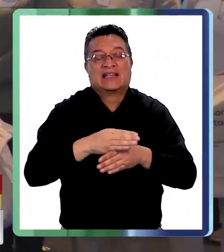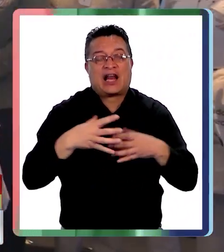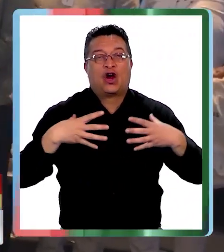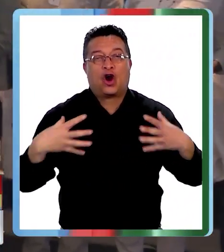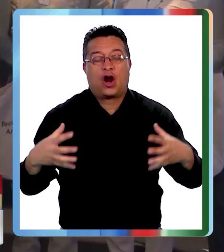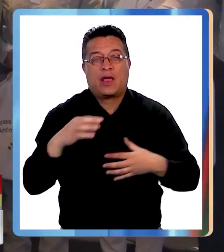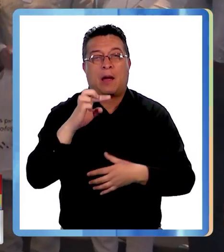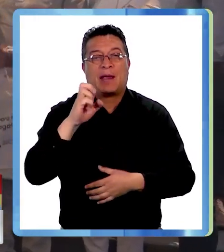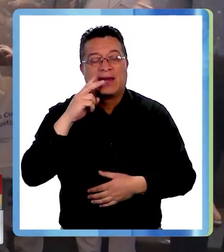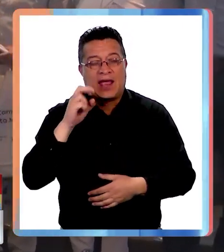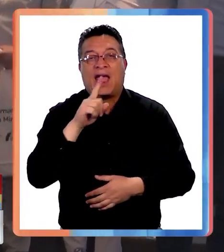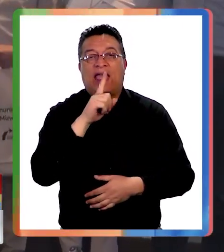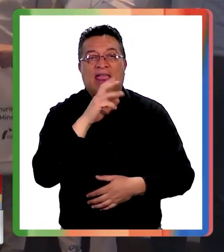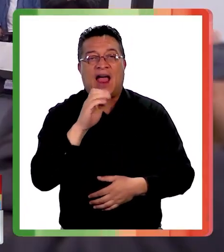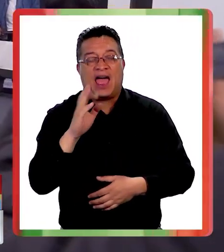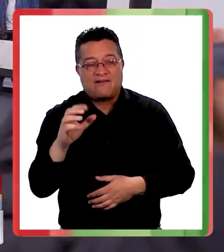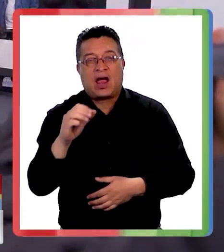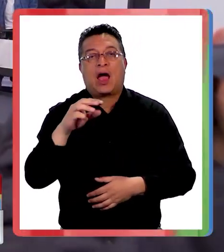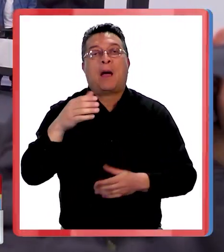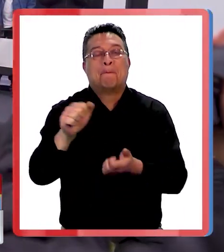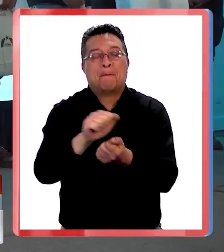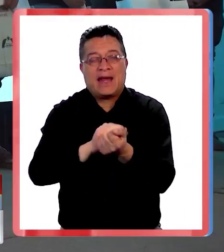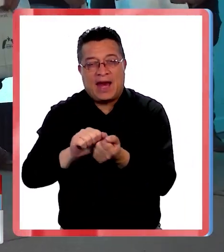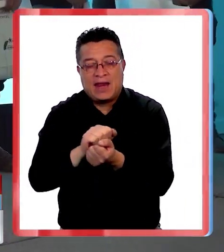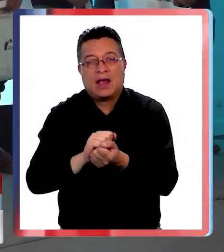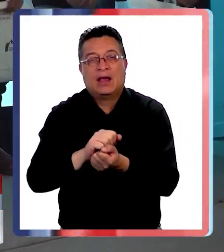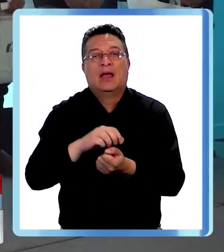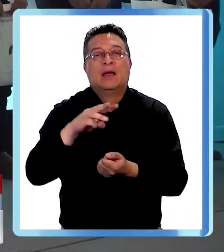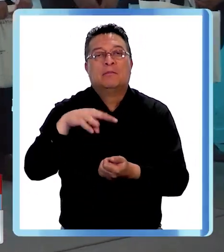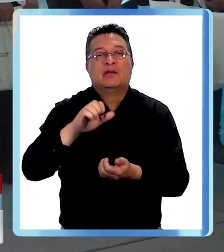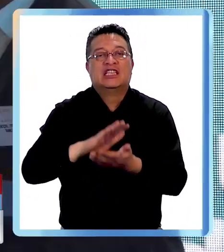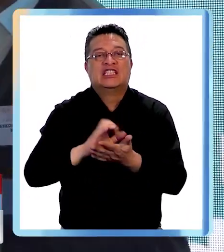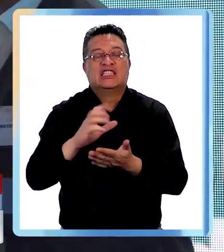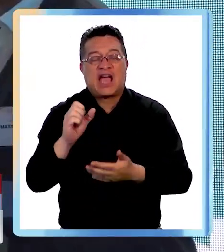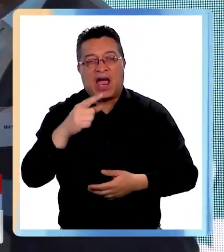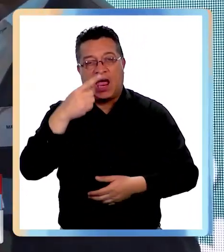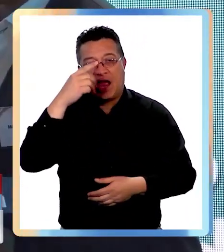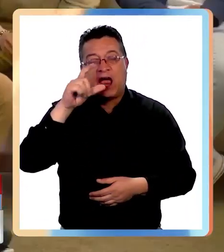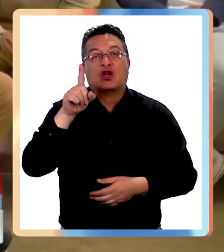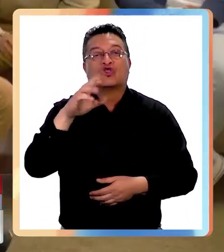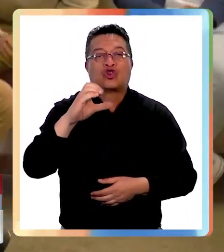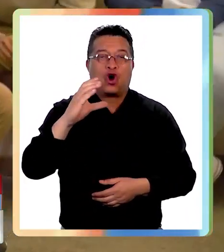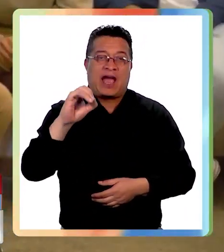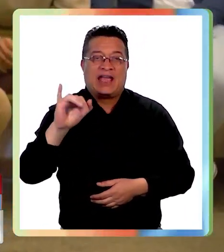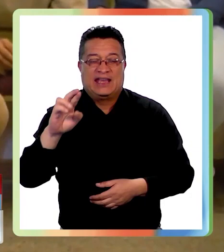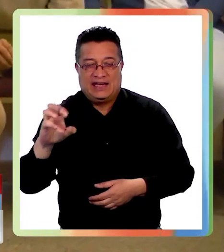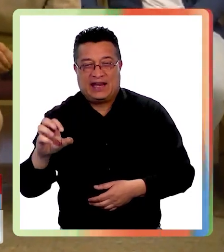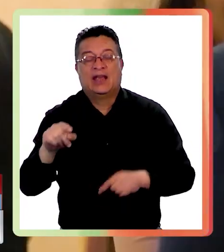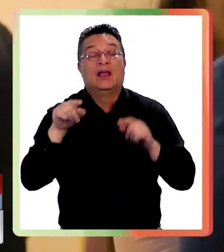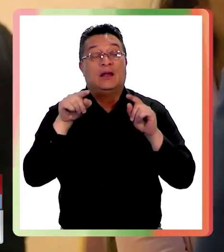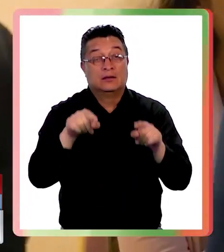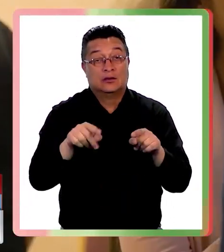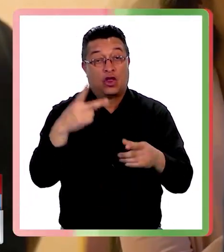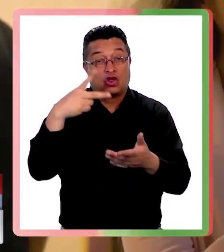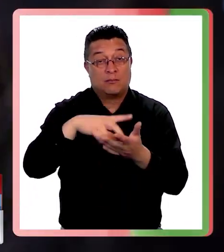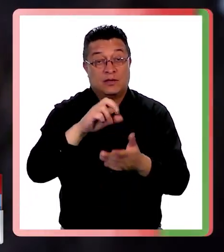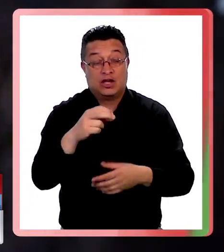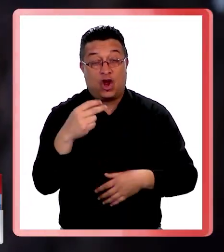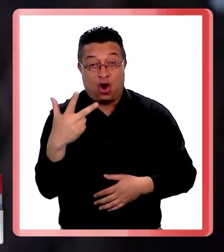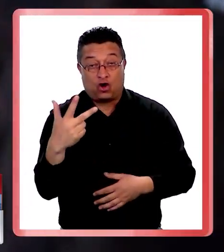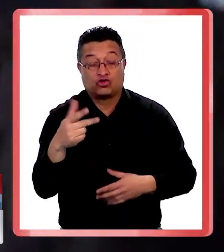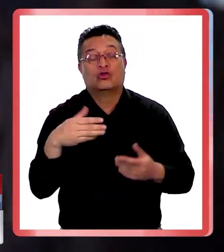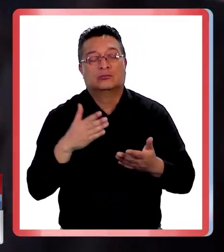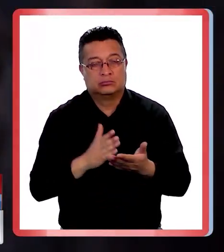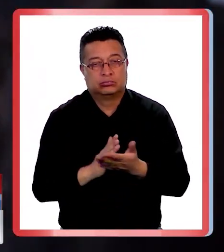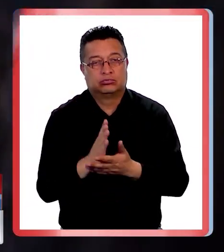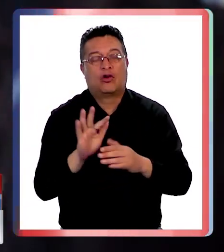Gorda, Peine, Talabre, Cámar, María Elena, Michilla Calama y Socaire. Desde su inicio en 2008, en